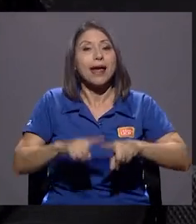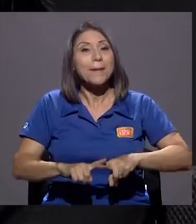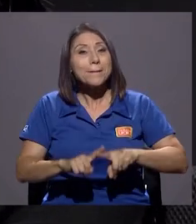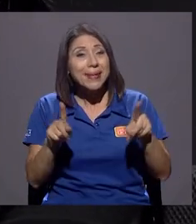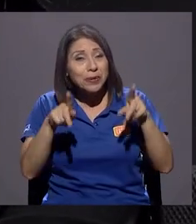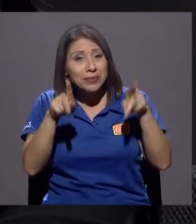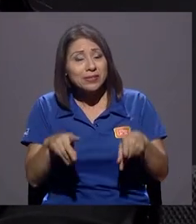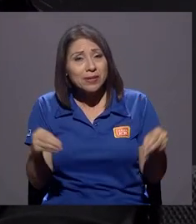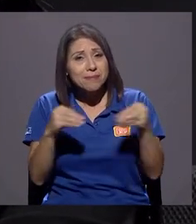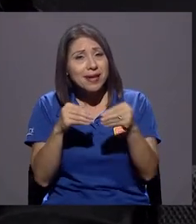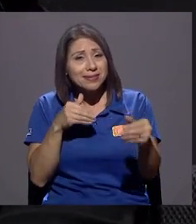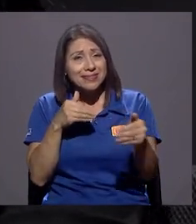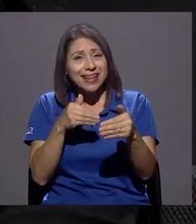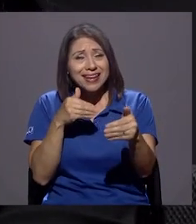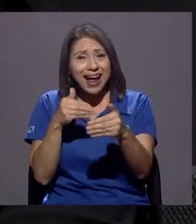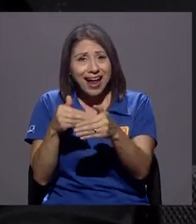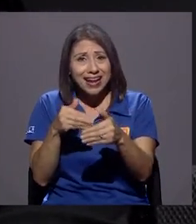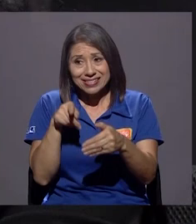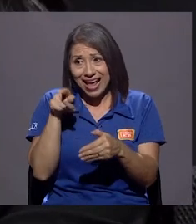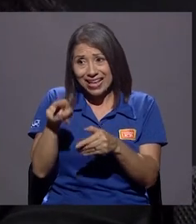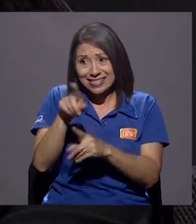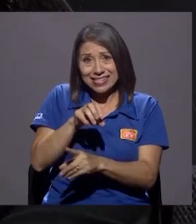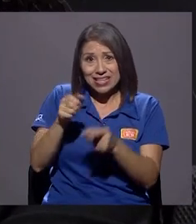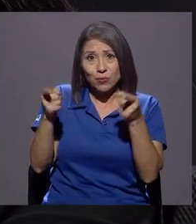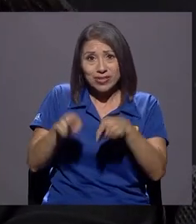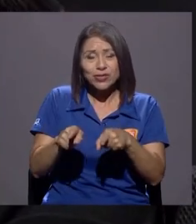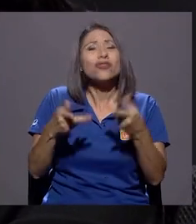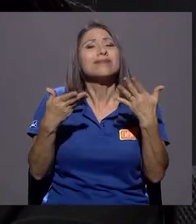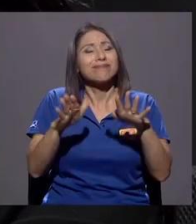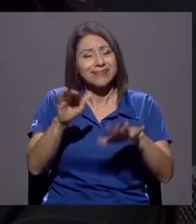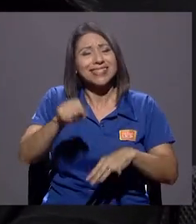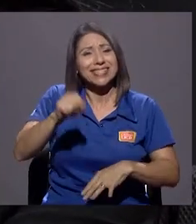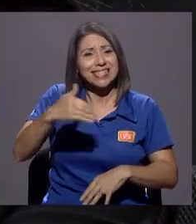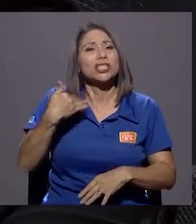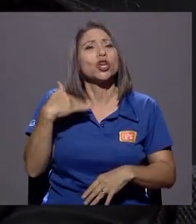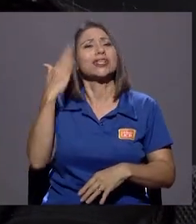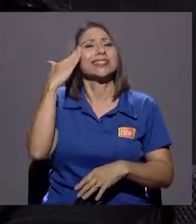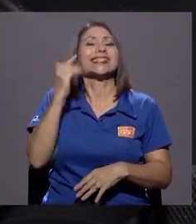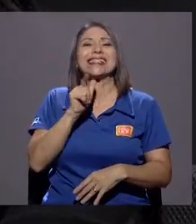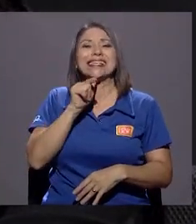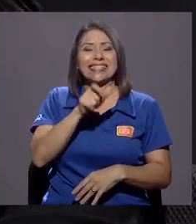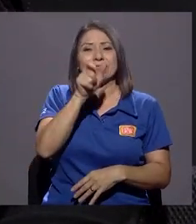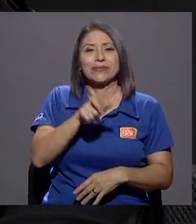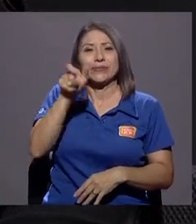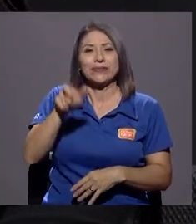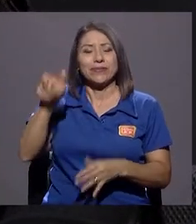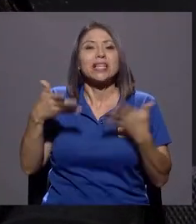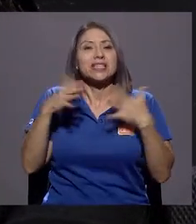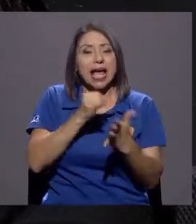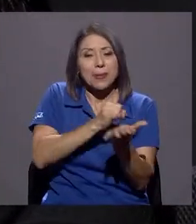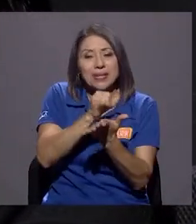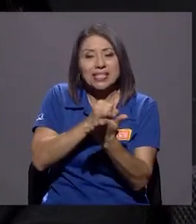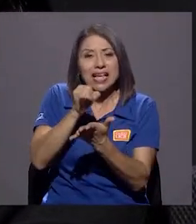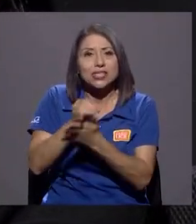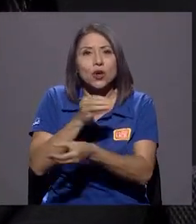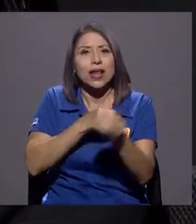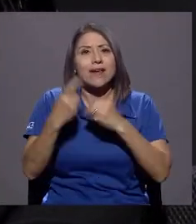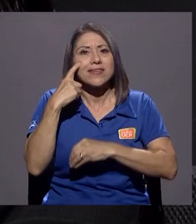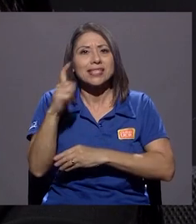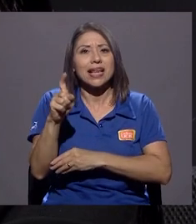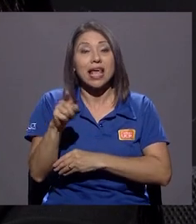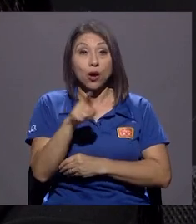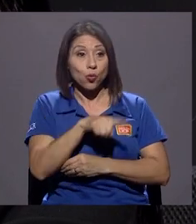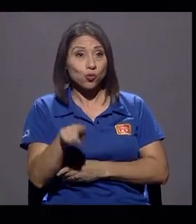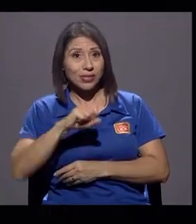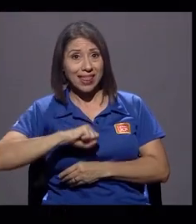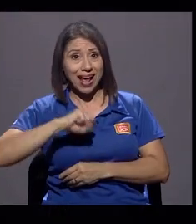más cercanos a lo que se hizo, sí los tengo identificados y están en investigación en la Fiscalía. Usted ganó ese caso con